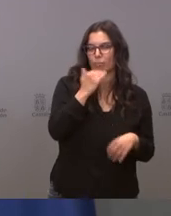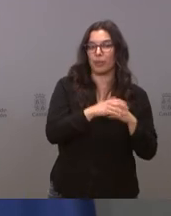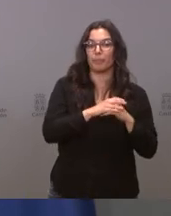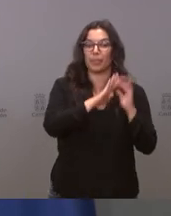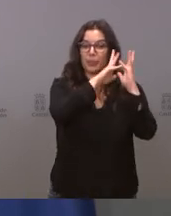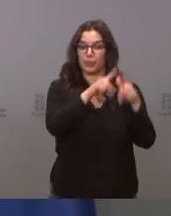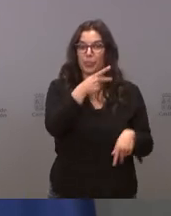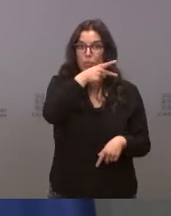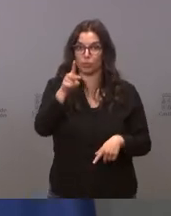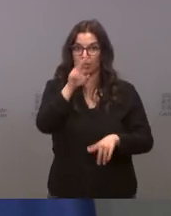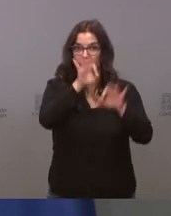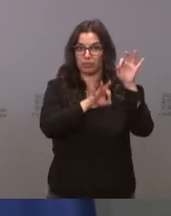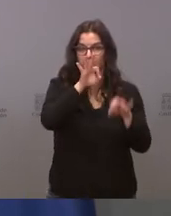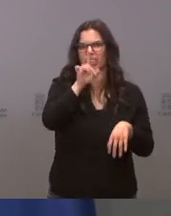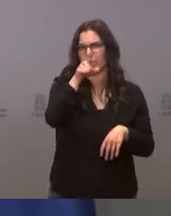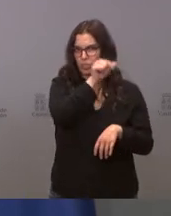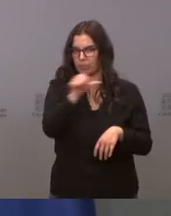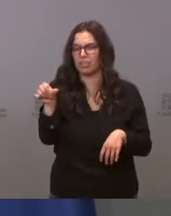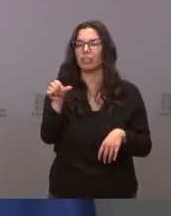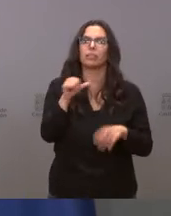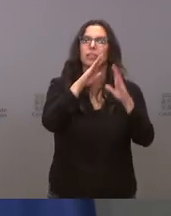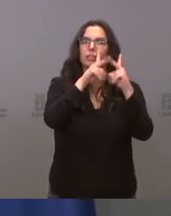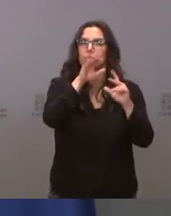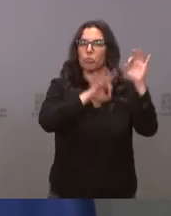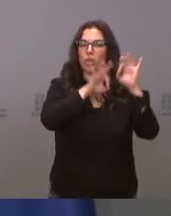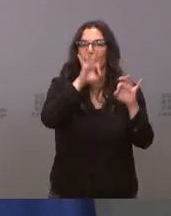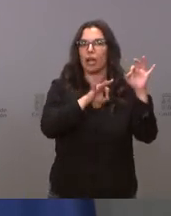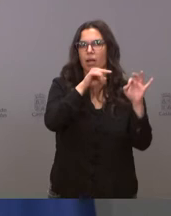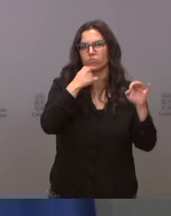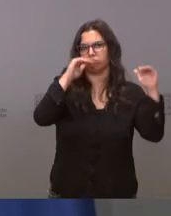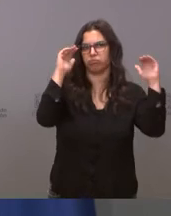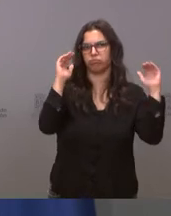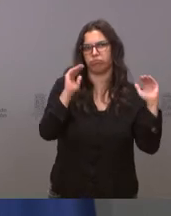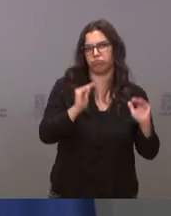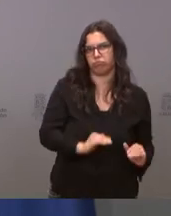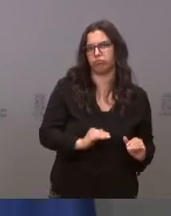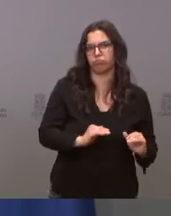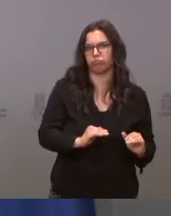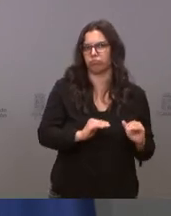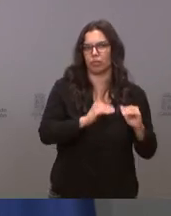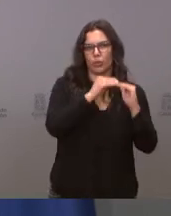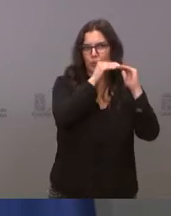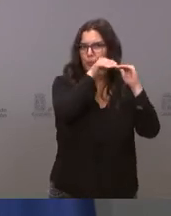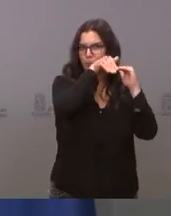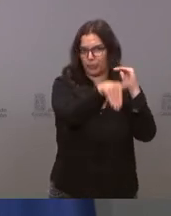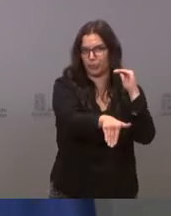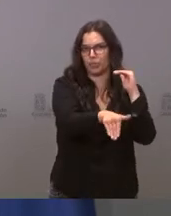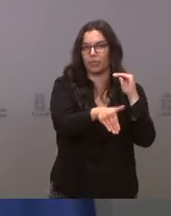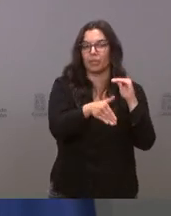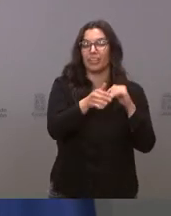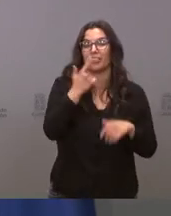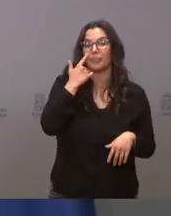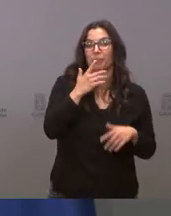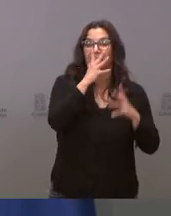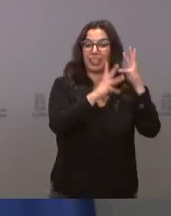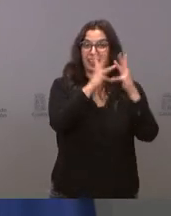14 y a 7 días indica un descenso continuado es más la incidencia